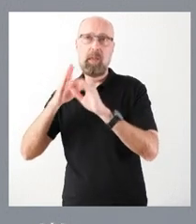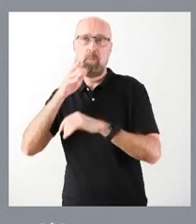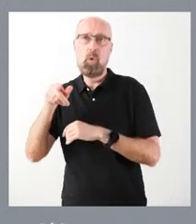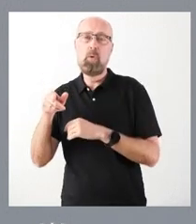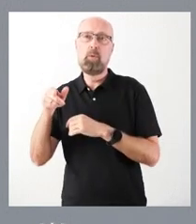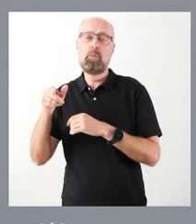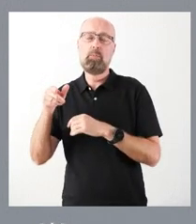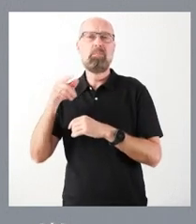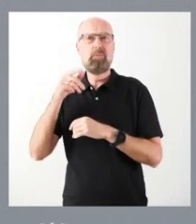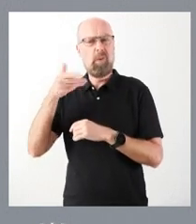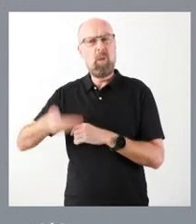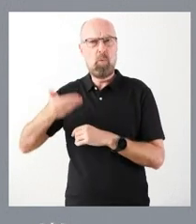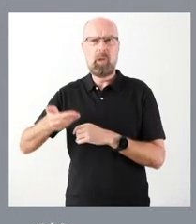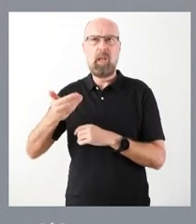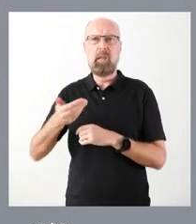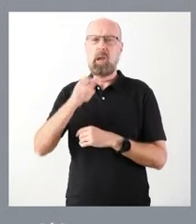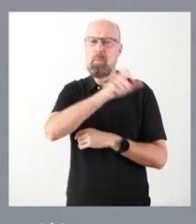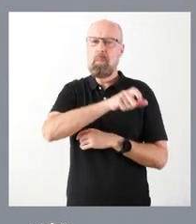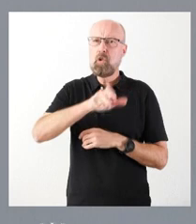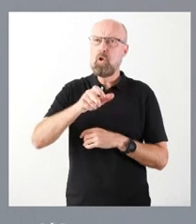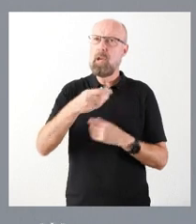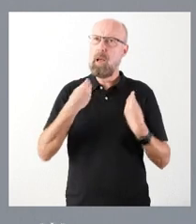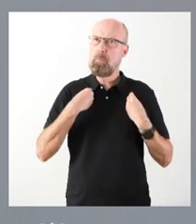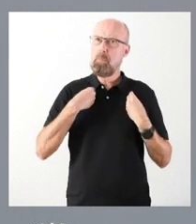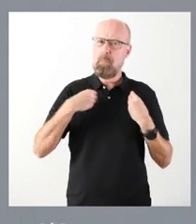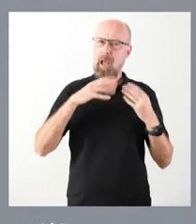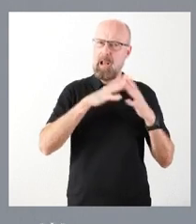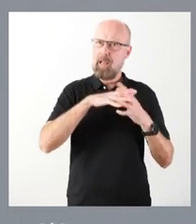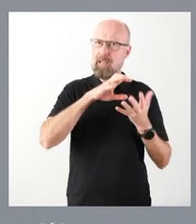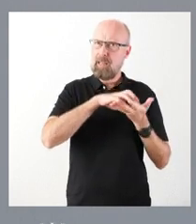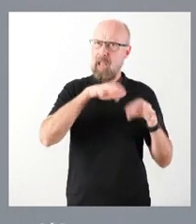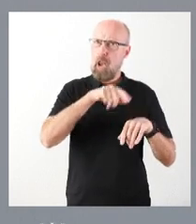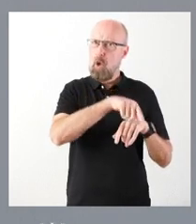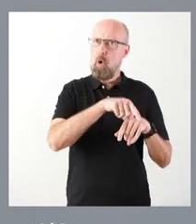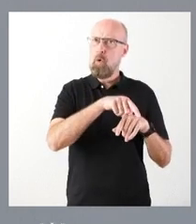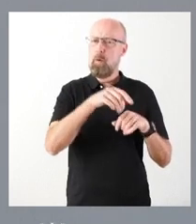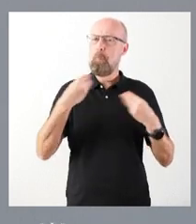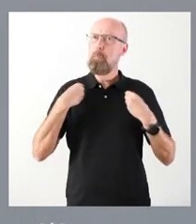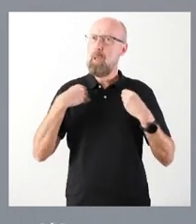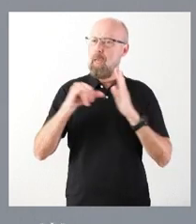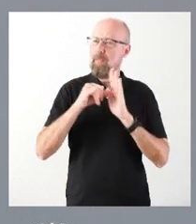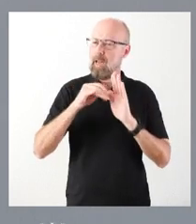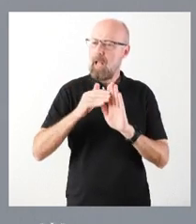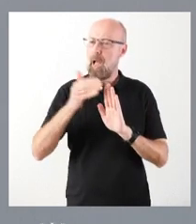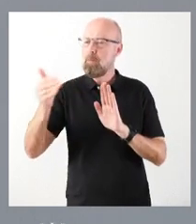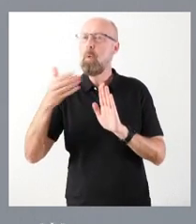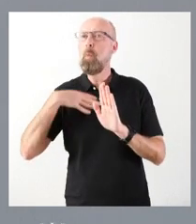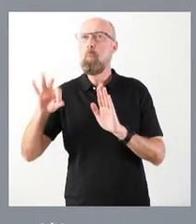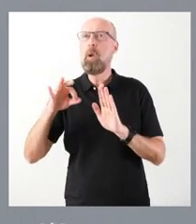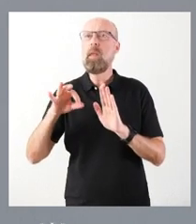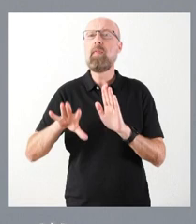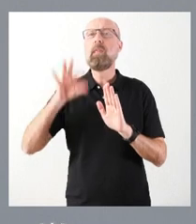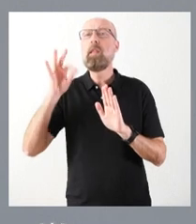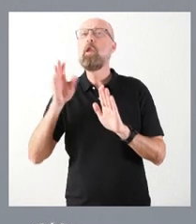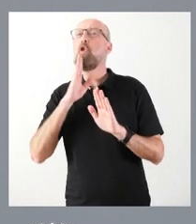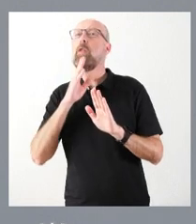personas de nuestra comunidad que iban en áreas periféricas, tengan garantizado el acceso dentro de su capacidad de decisión de acudir a los centros